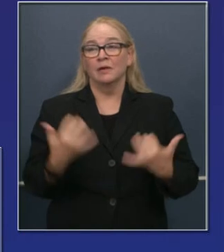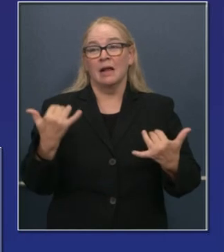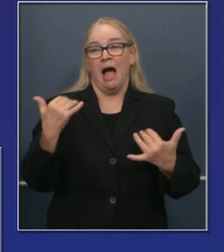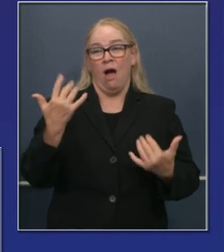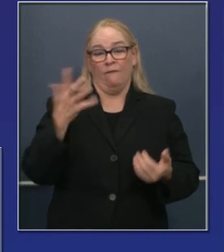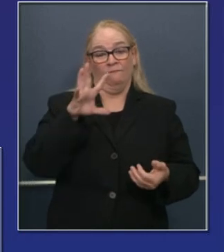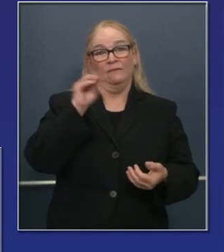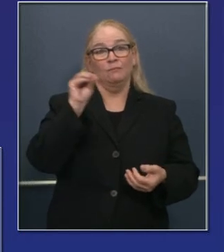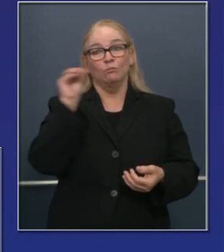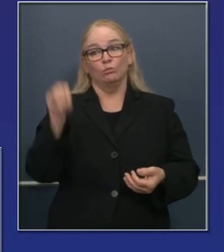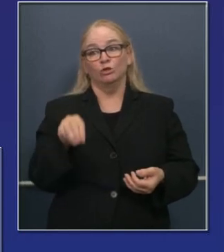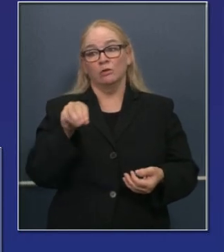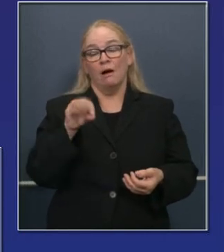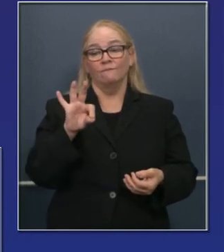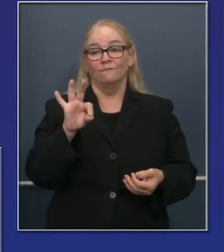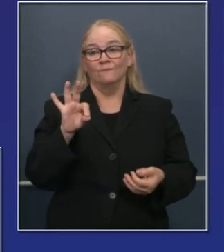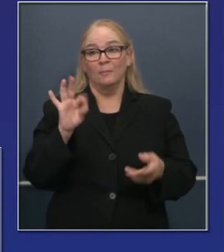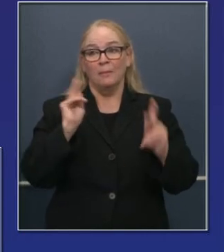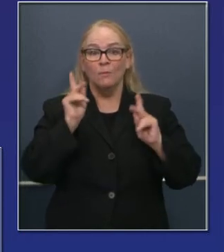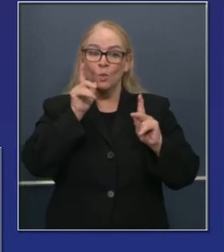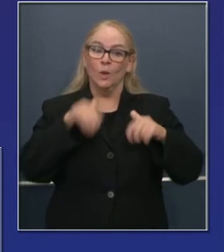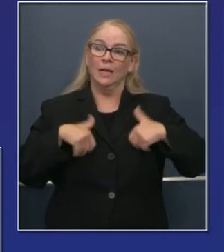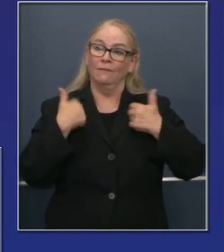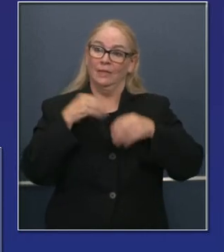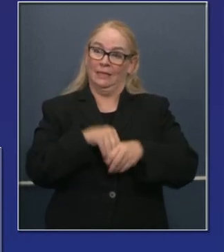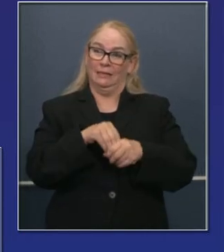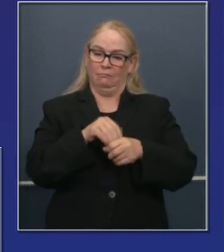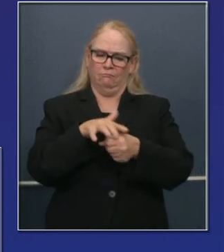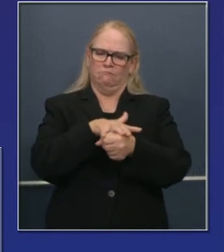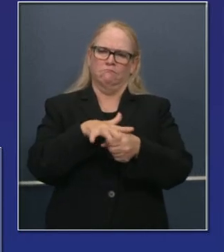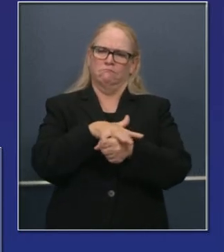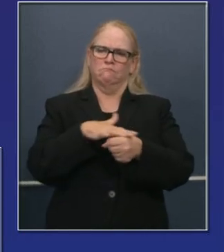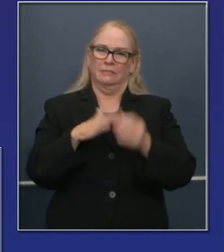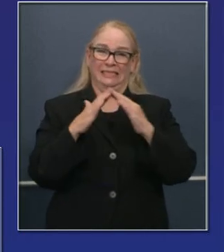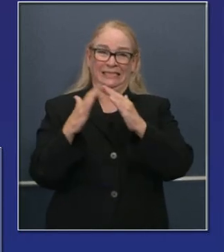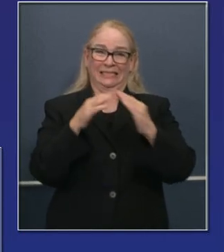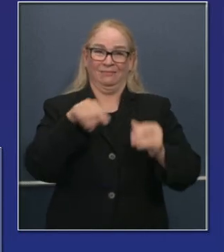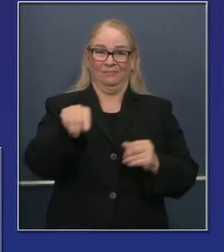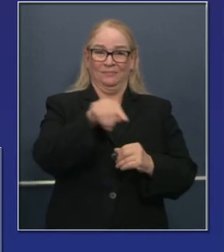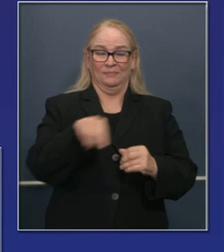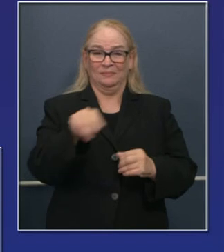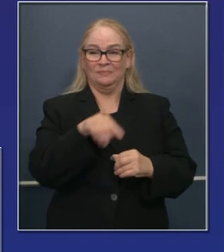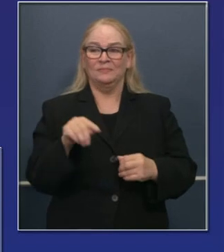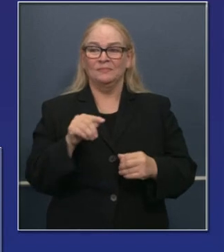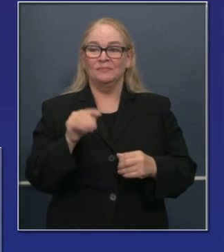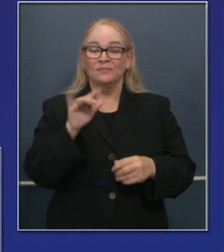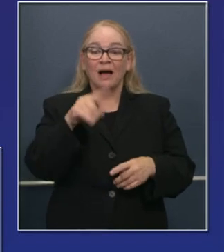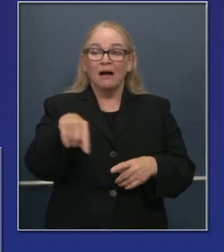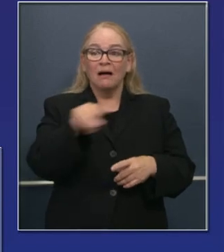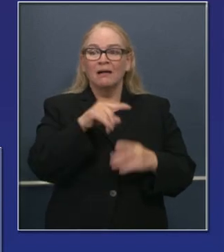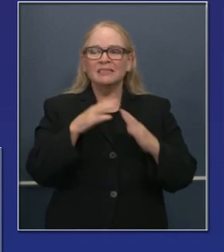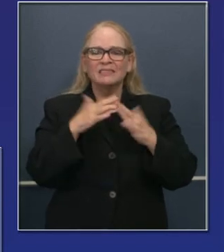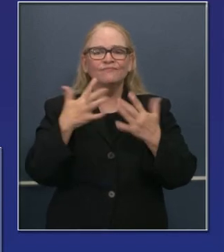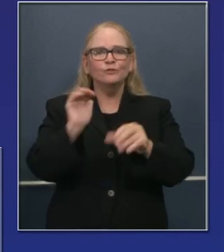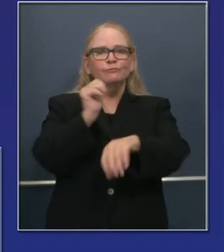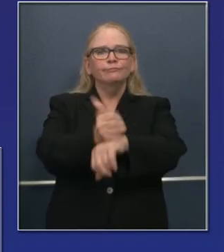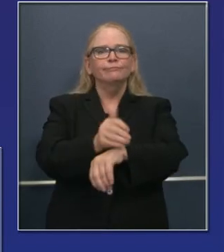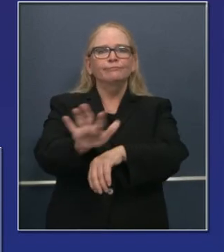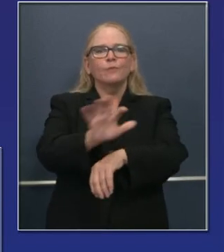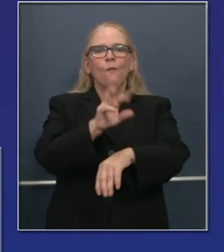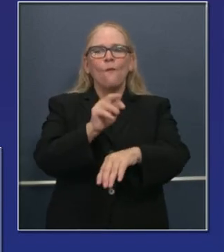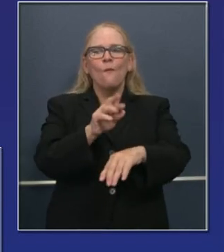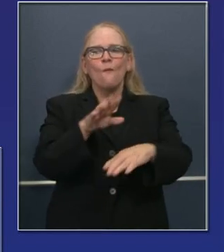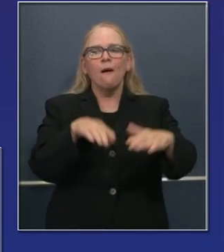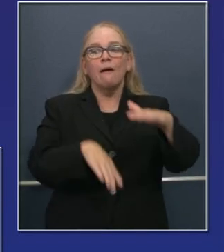un 50% de californianos que viven en jurisdicciones que tienen alguna forma de moratoria en efecto en